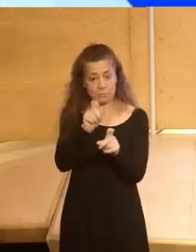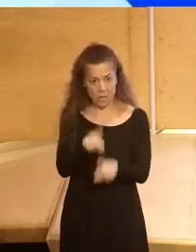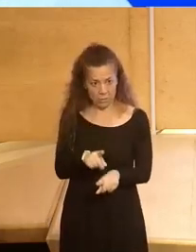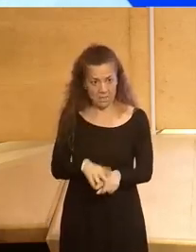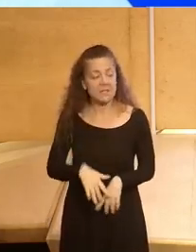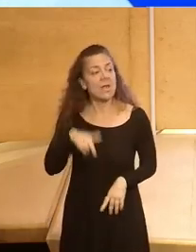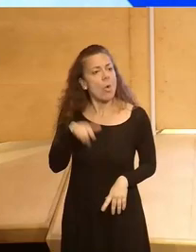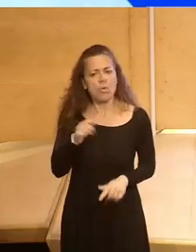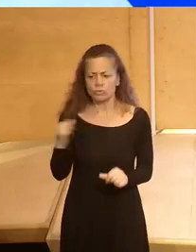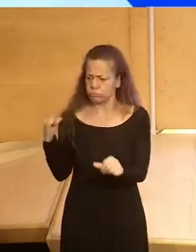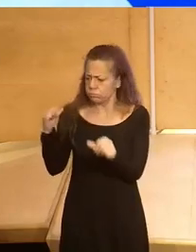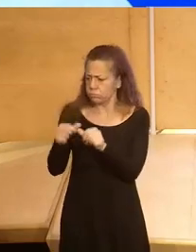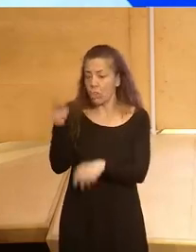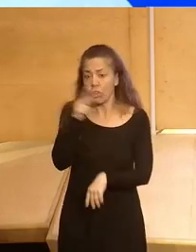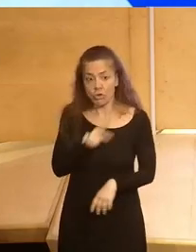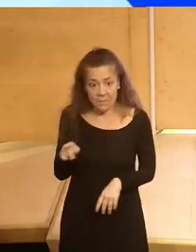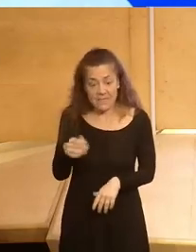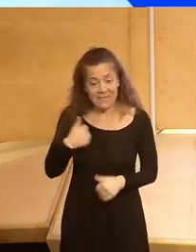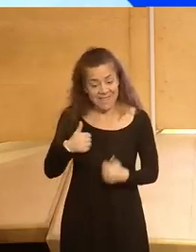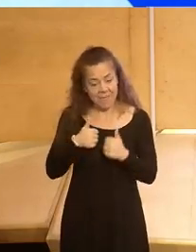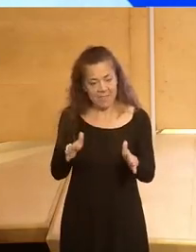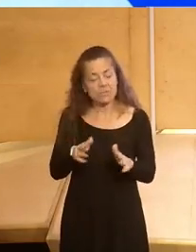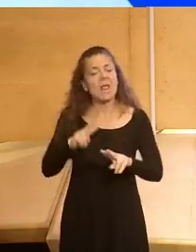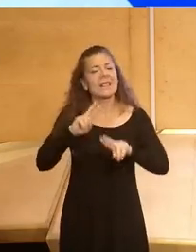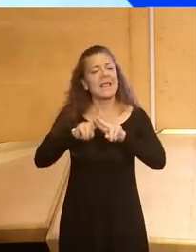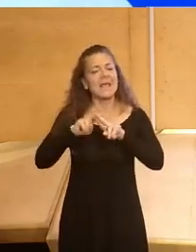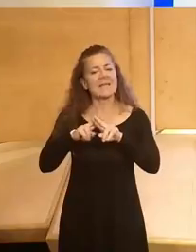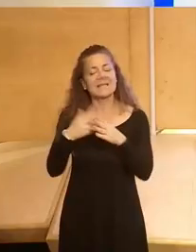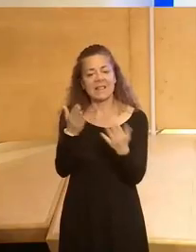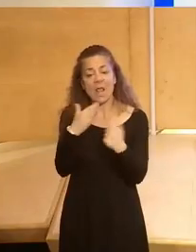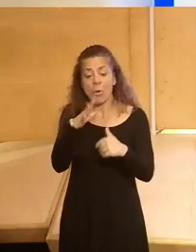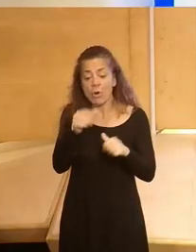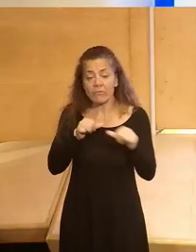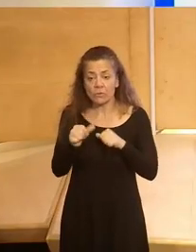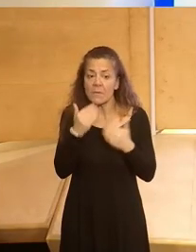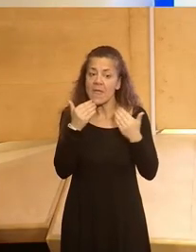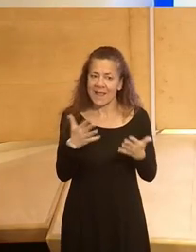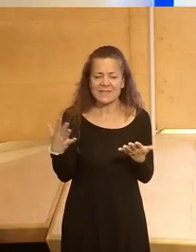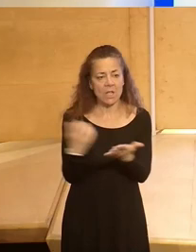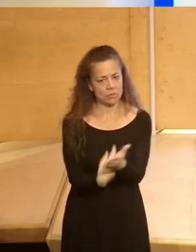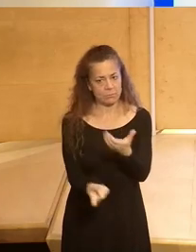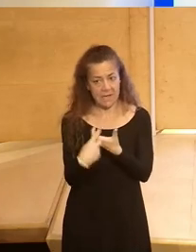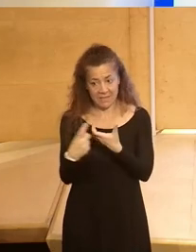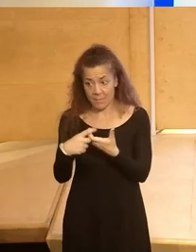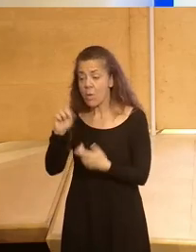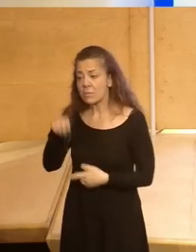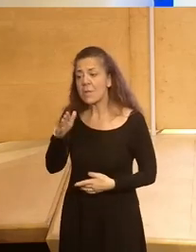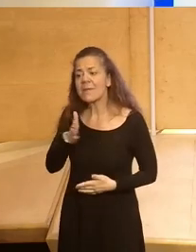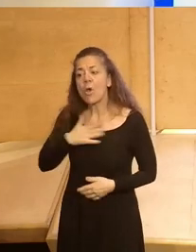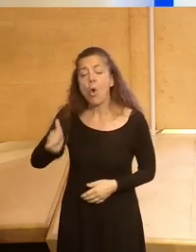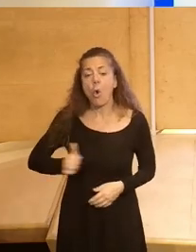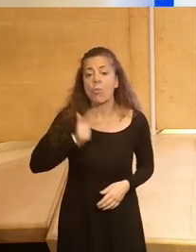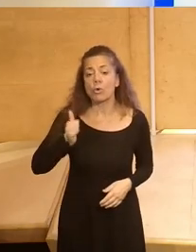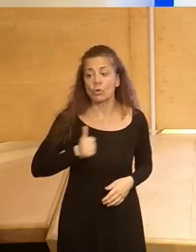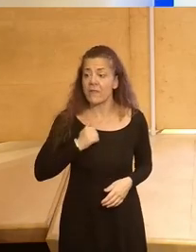el reto que hemos tenido estas últimas semanas del hashtag Diálogos por Futuro. Muchas gracias a todas y todos los que habéis participado. Pero también os daremos la oportunidad